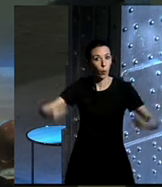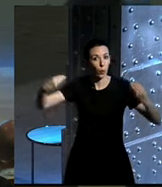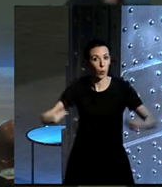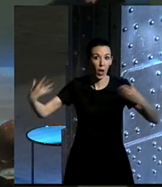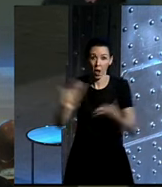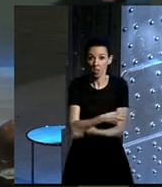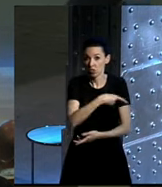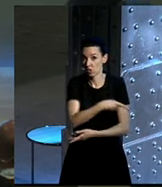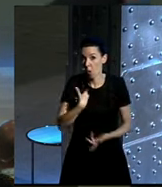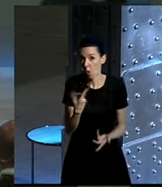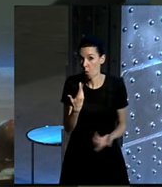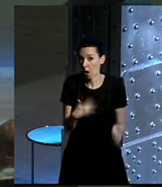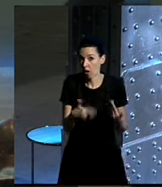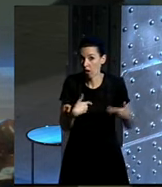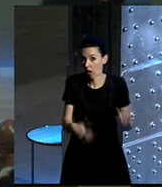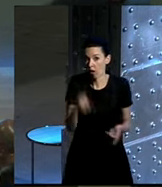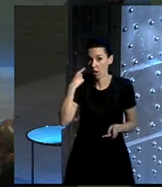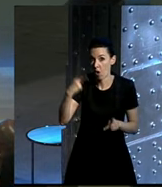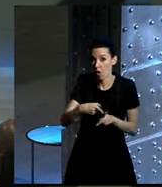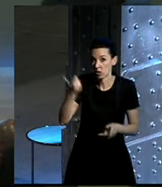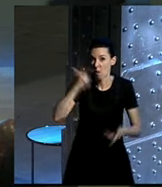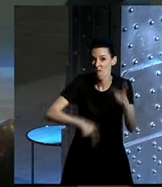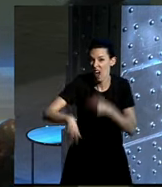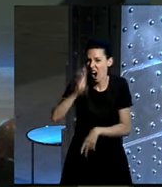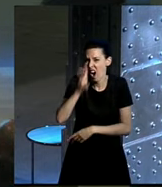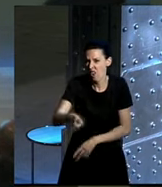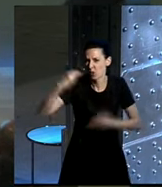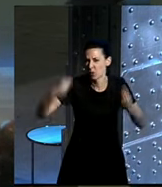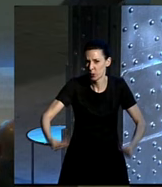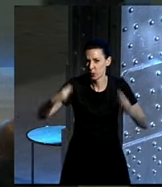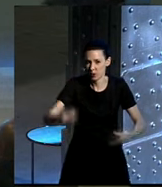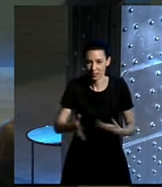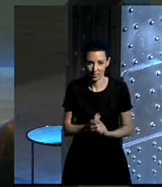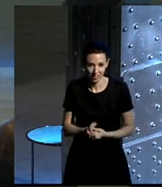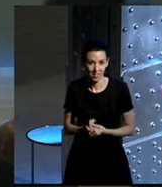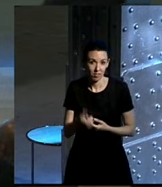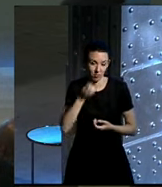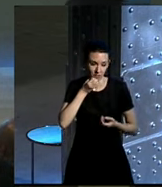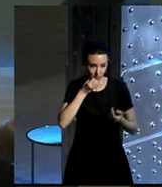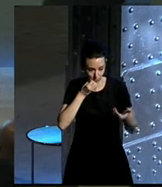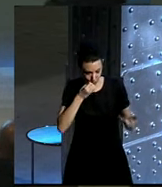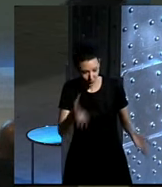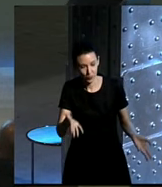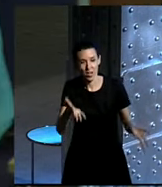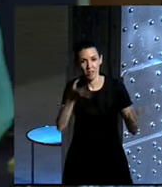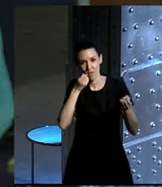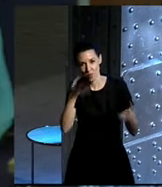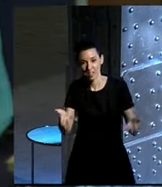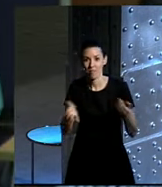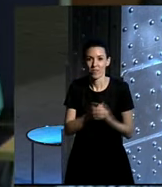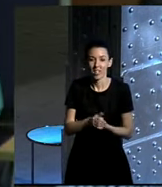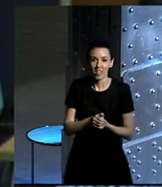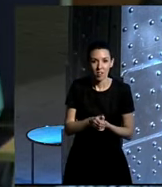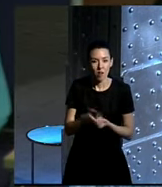excusas que nos hemos puesto para darnos un viajazo de dos años en bicicleta. nos lo financien, pero bueno. Bueno, que nos lo financien, no sé, pero